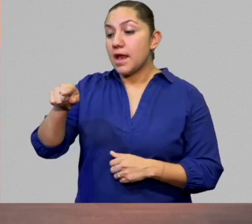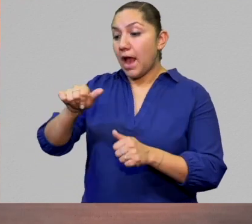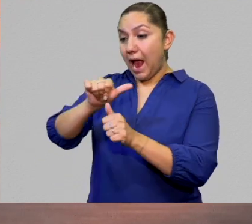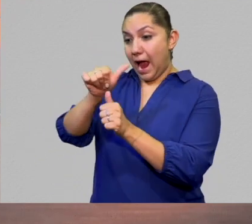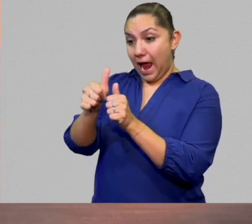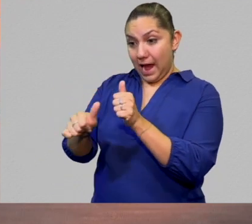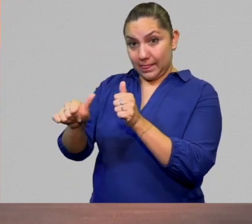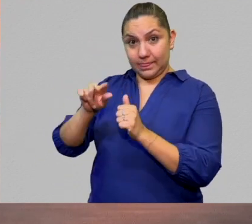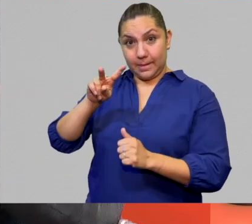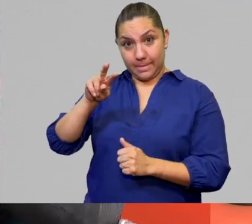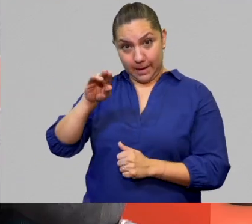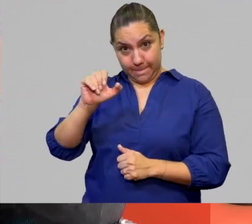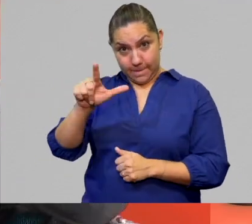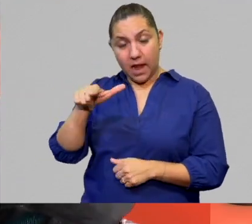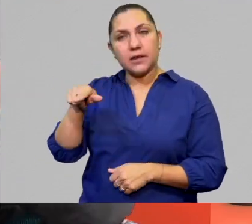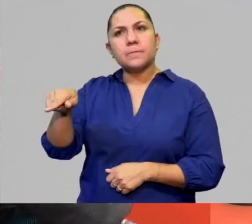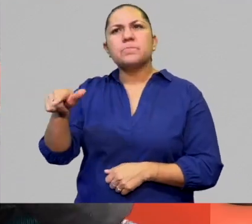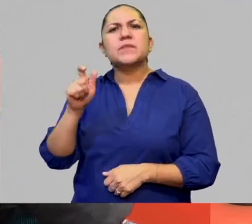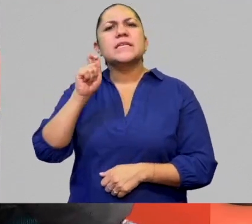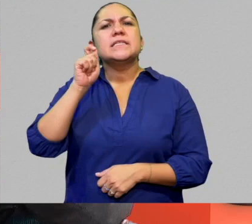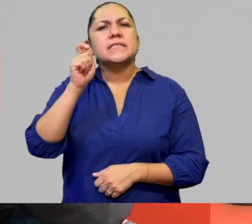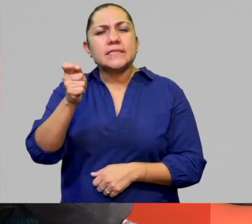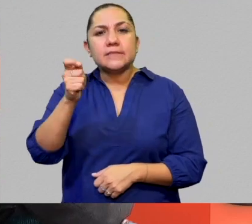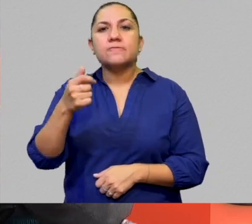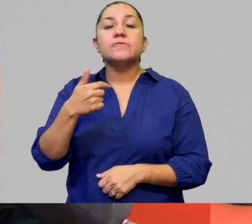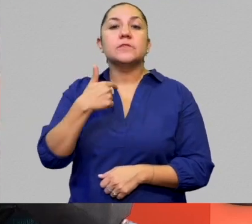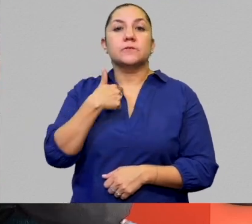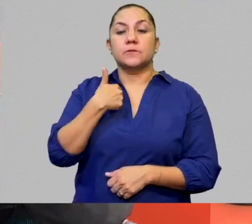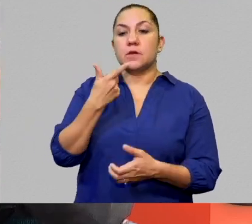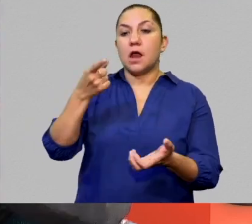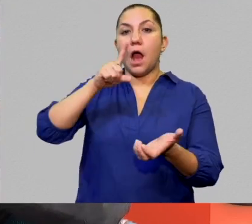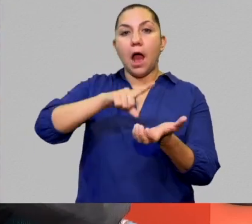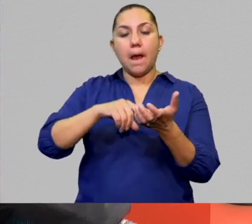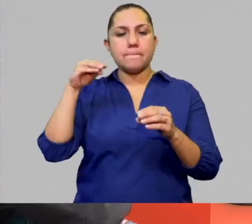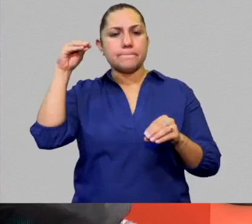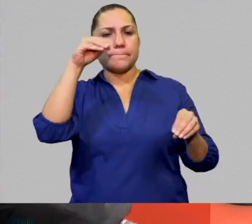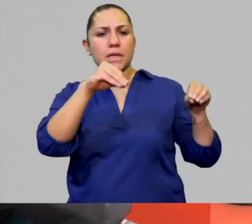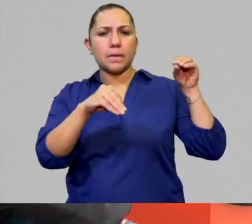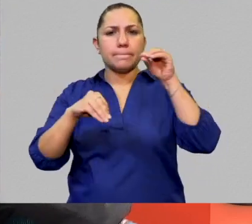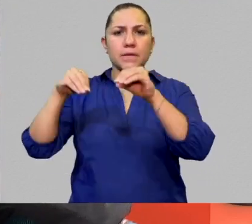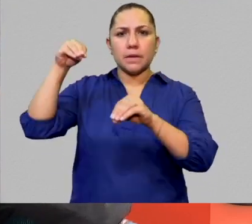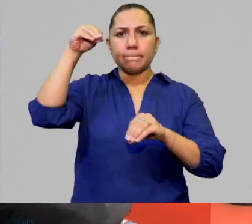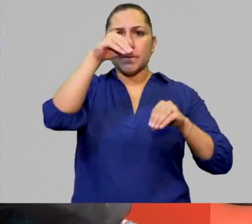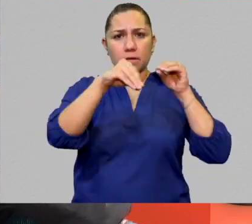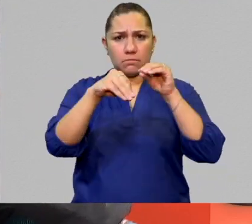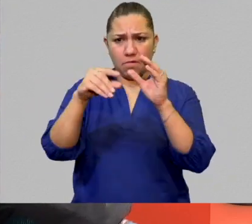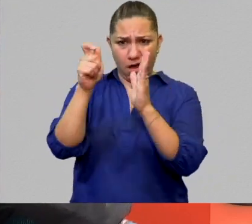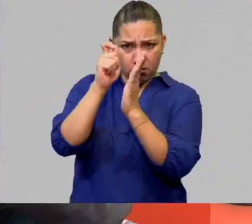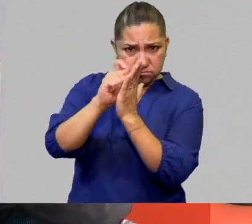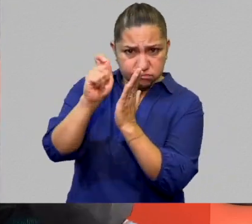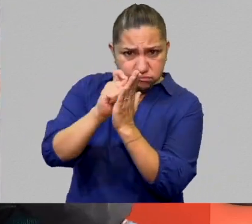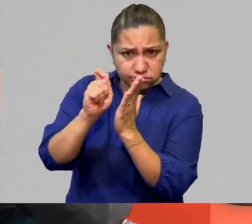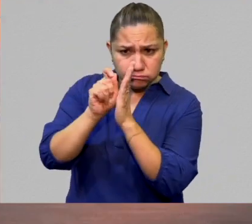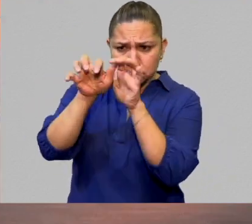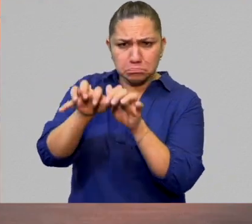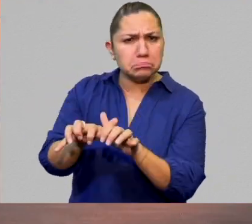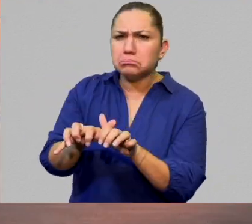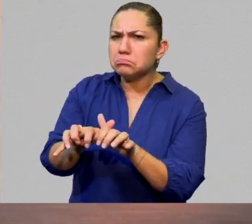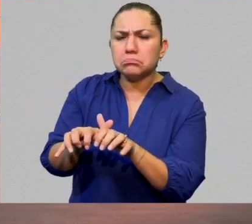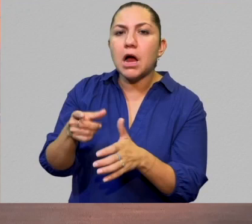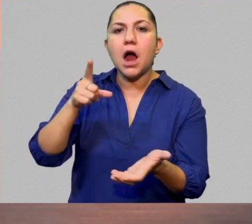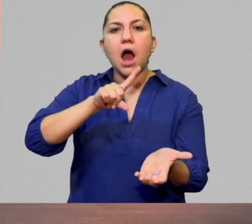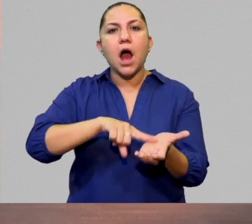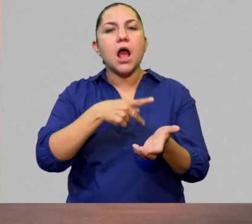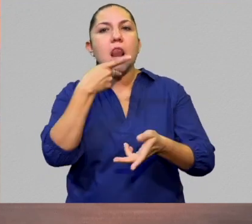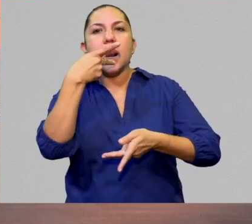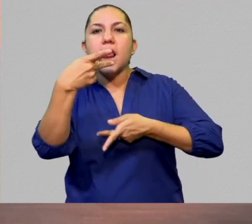son las composiciones que se hacen de manera oral, no requiere de la